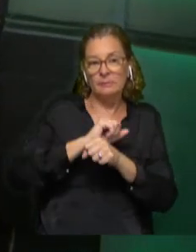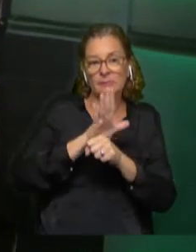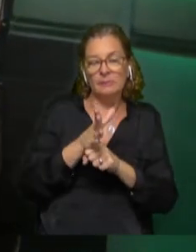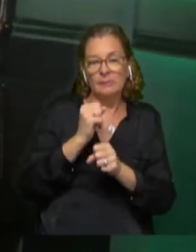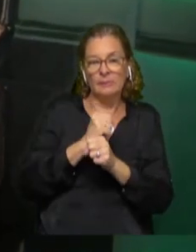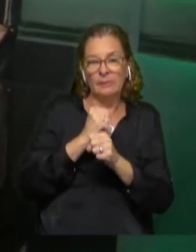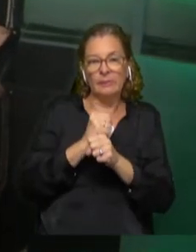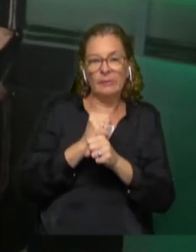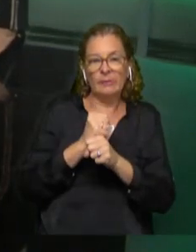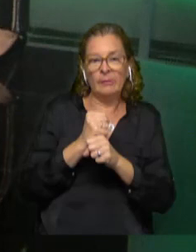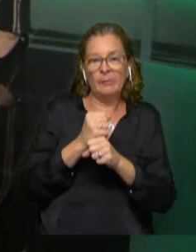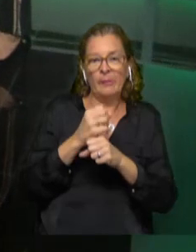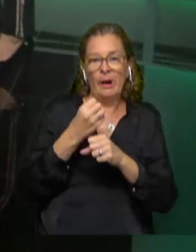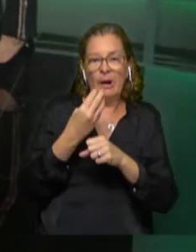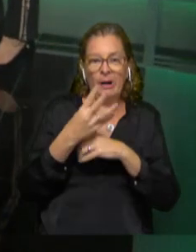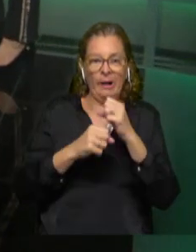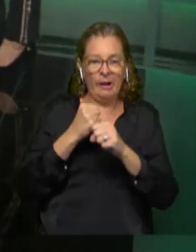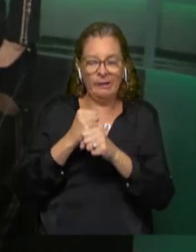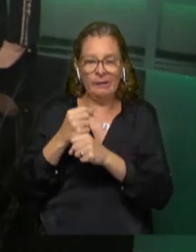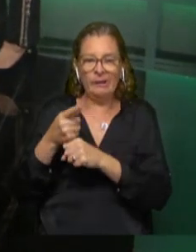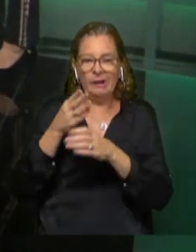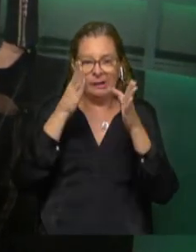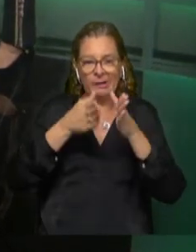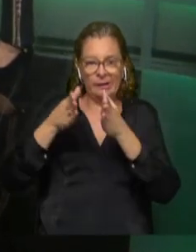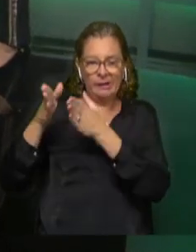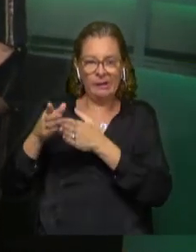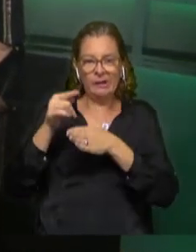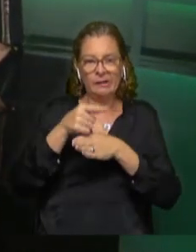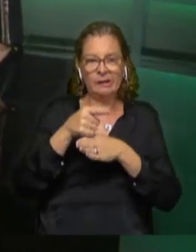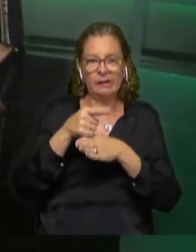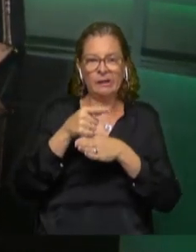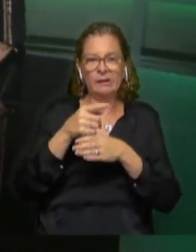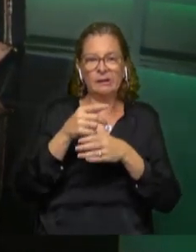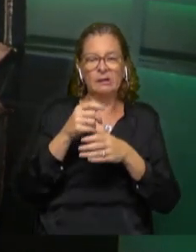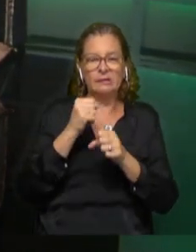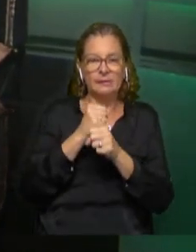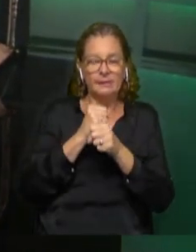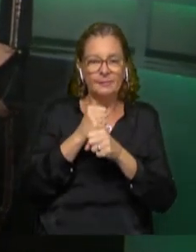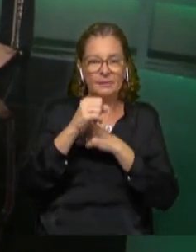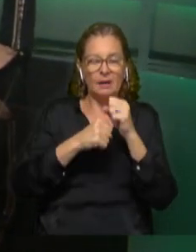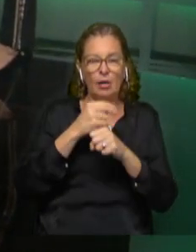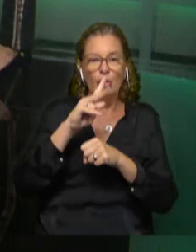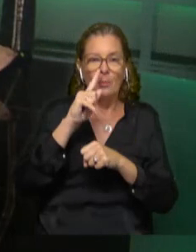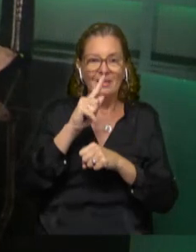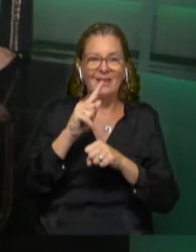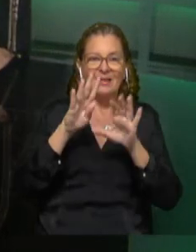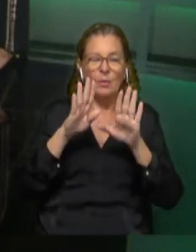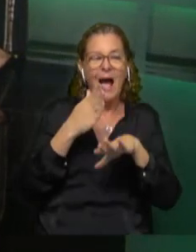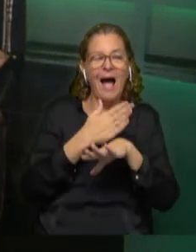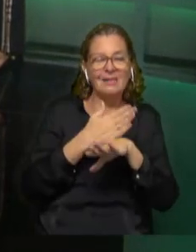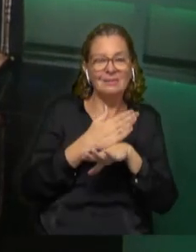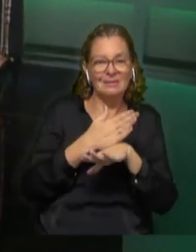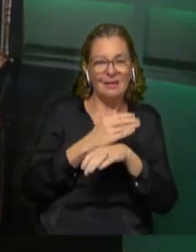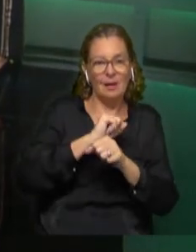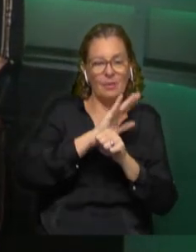laboral por tramos etarios. Entonces, lo que tenemos en estas dos columnas es la estructura de los ocupados en el año 2019, pre-pandemia, y en el